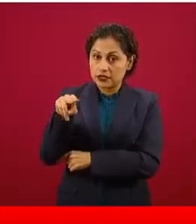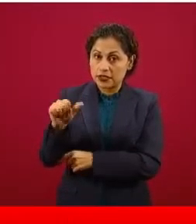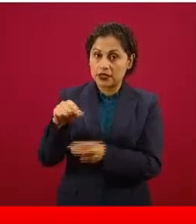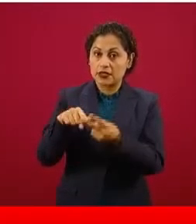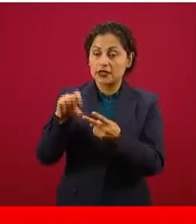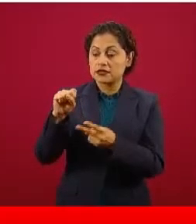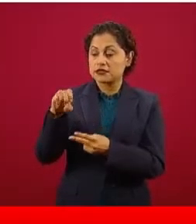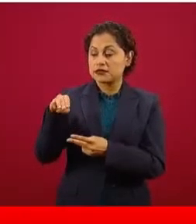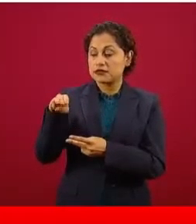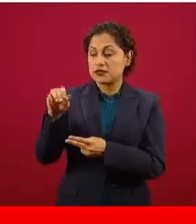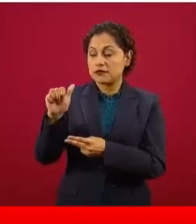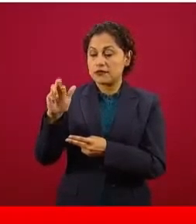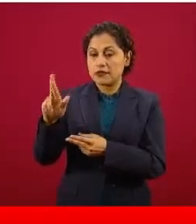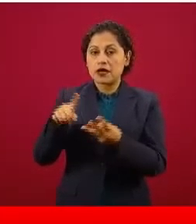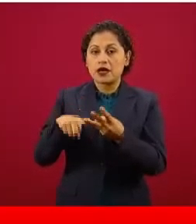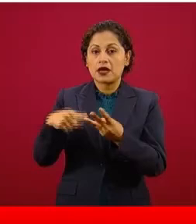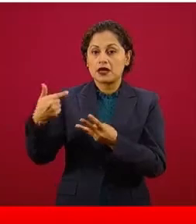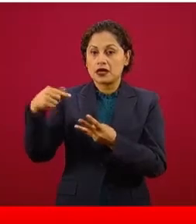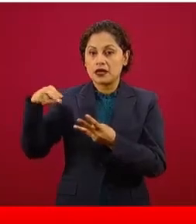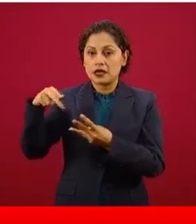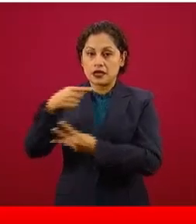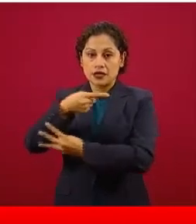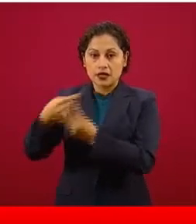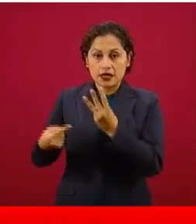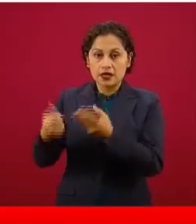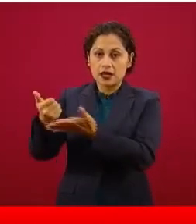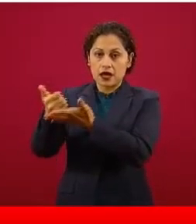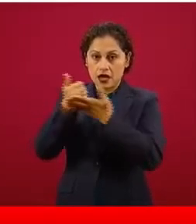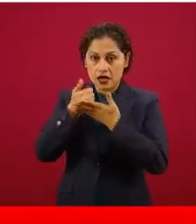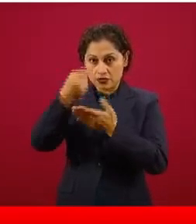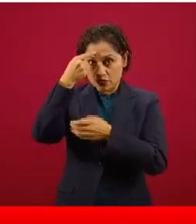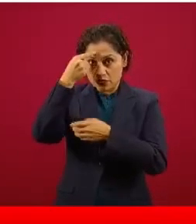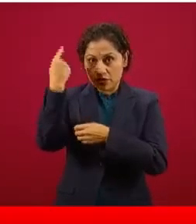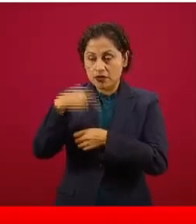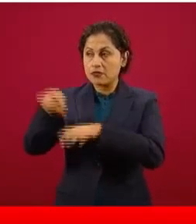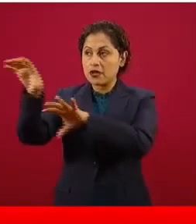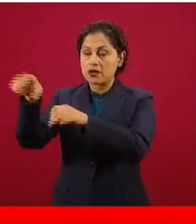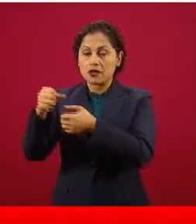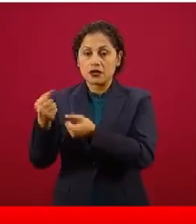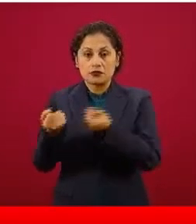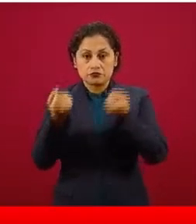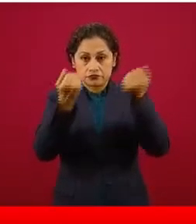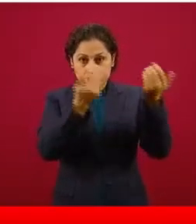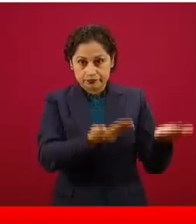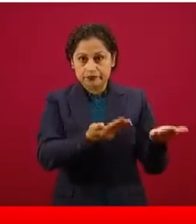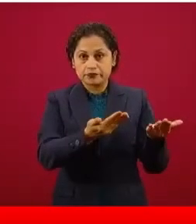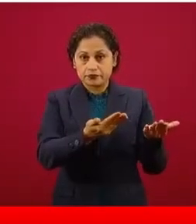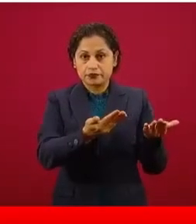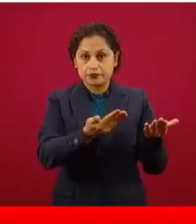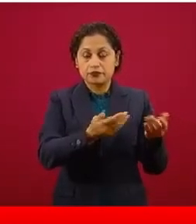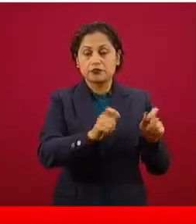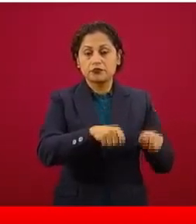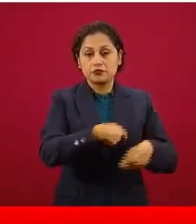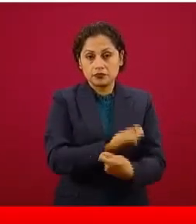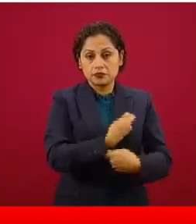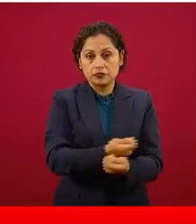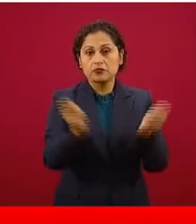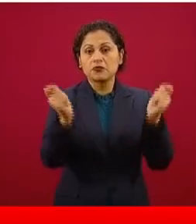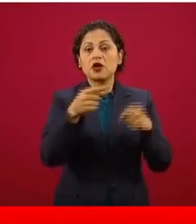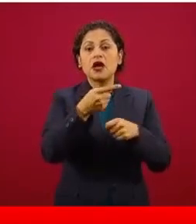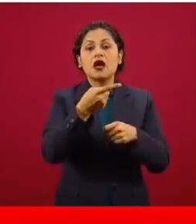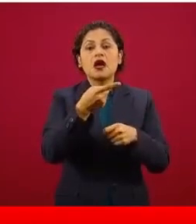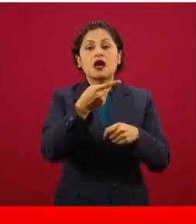Nacional. Ellos son los que nos están ayudando a la dispersión, ya sea en los